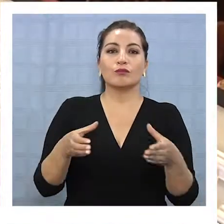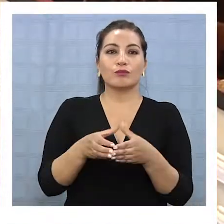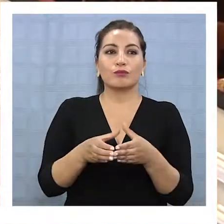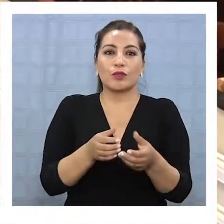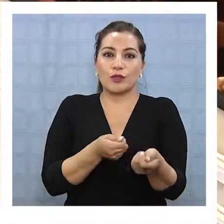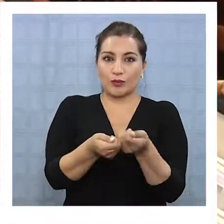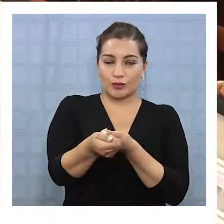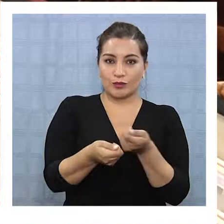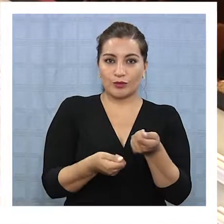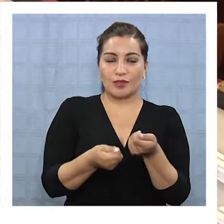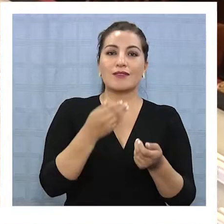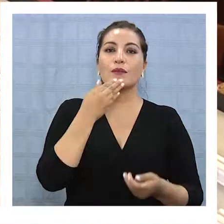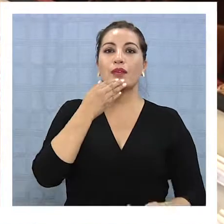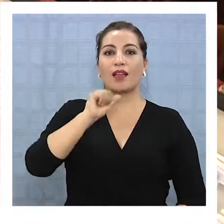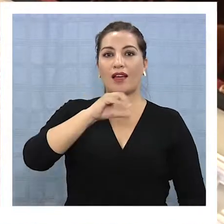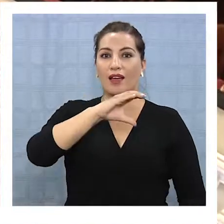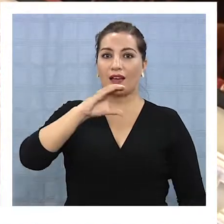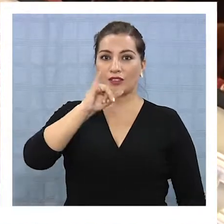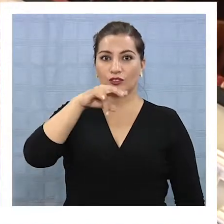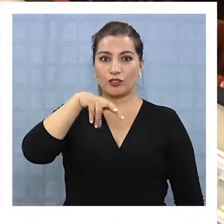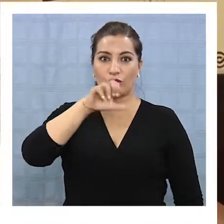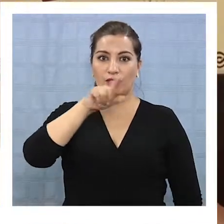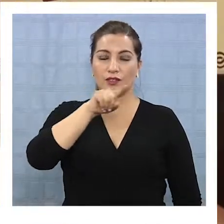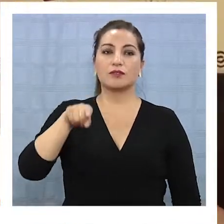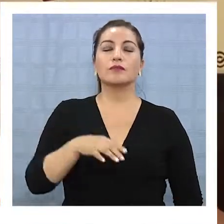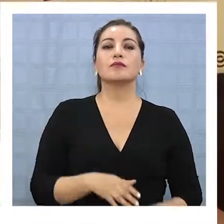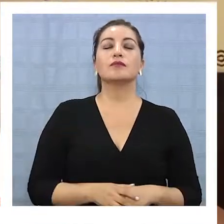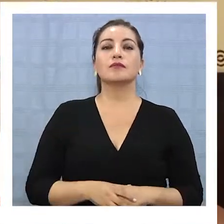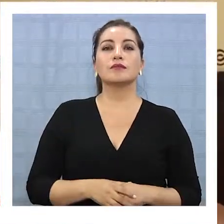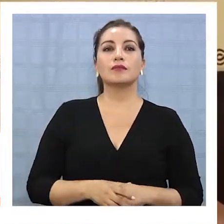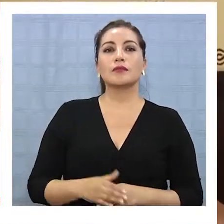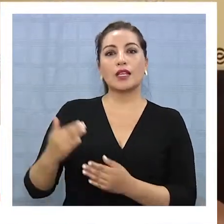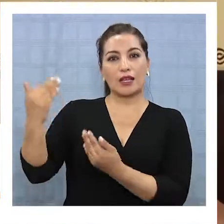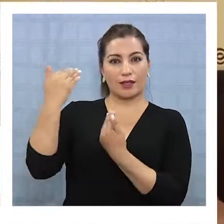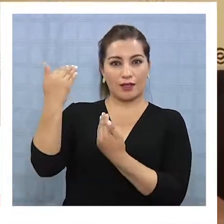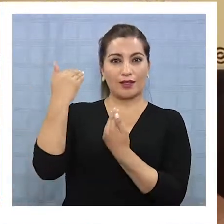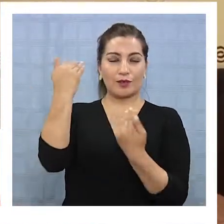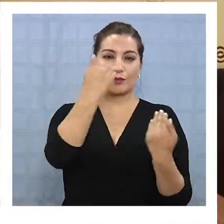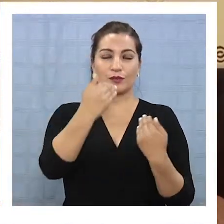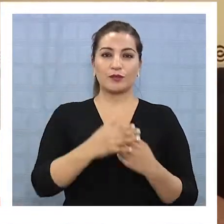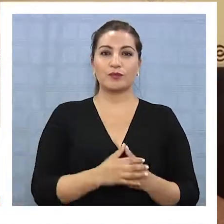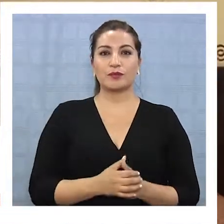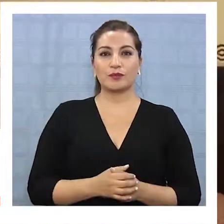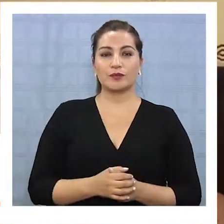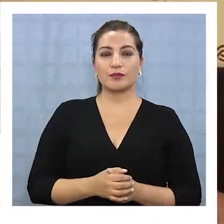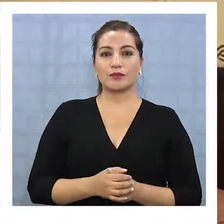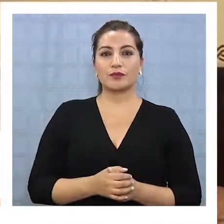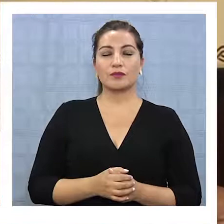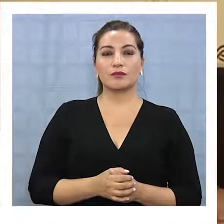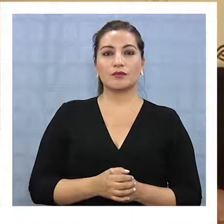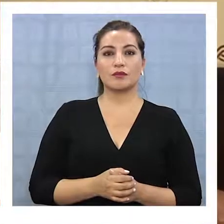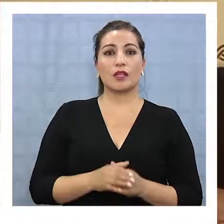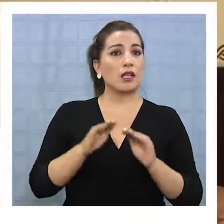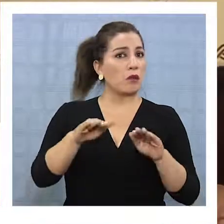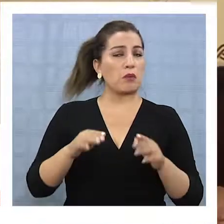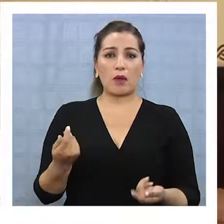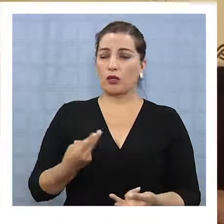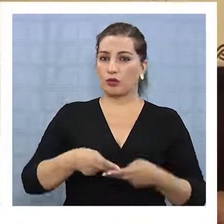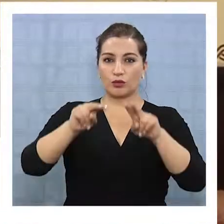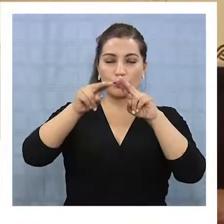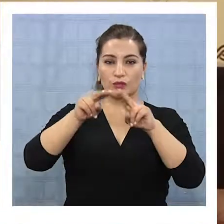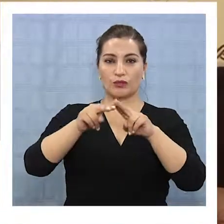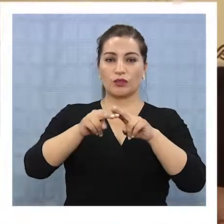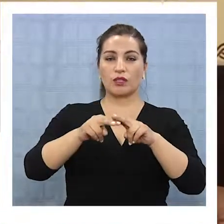comerciantes y accionistas. La asesoría fue por el lado de la ordenanza general de la misma construcción, si